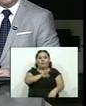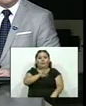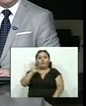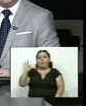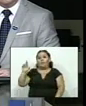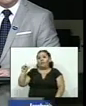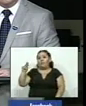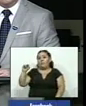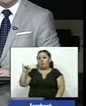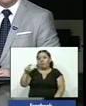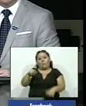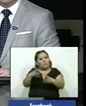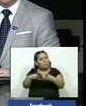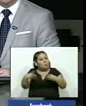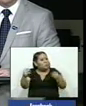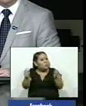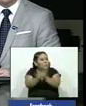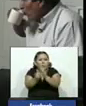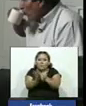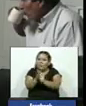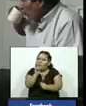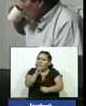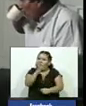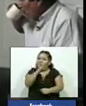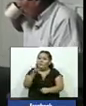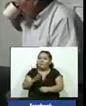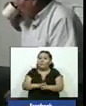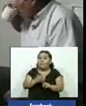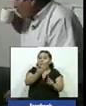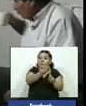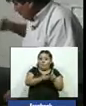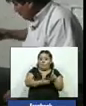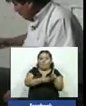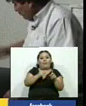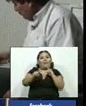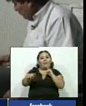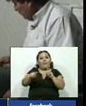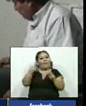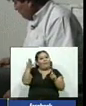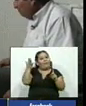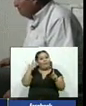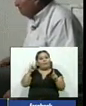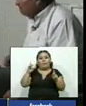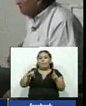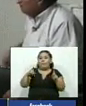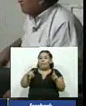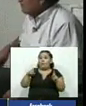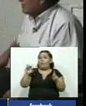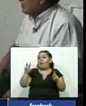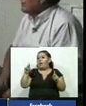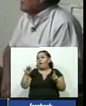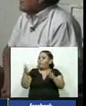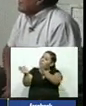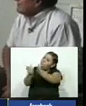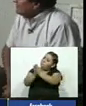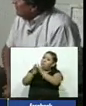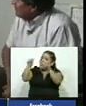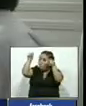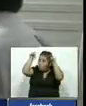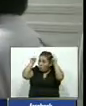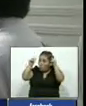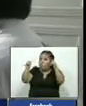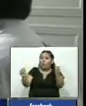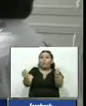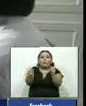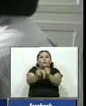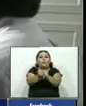política en su país el líder boliviano Evo Morales pidió el jueves a la ONU que participe potencialmente